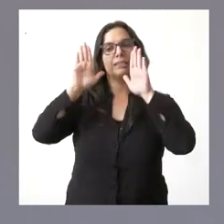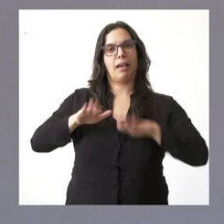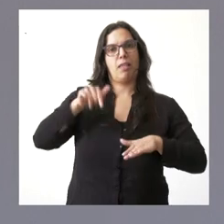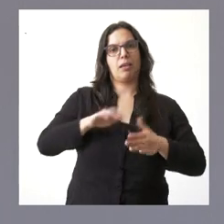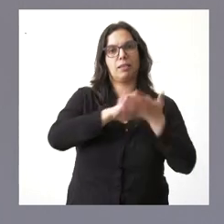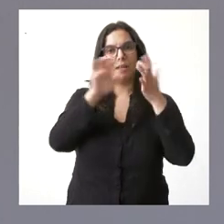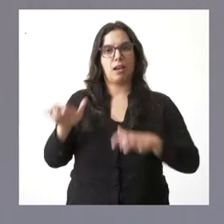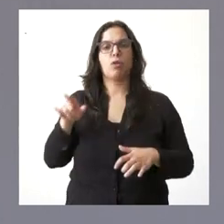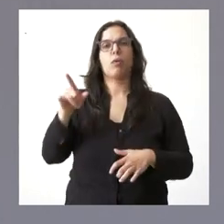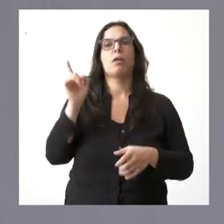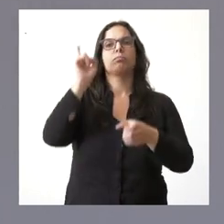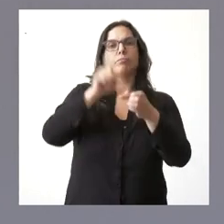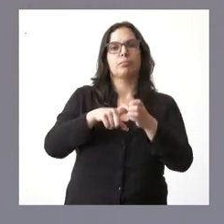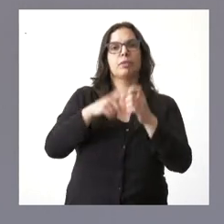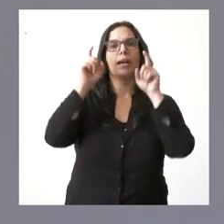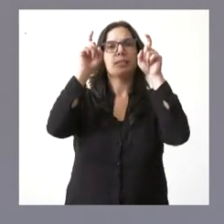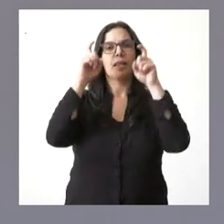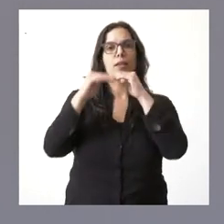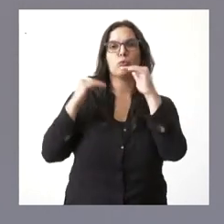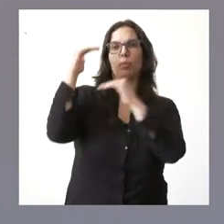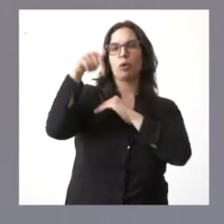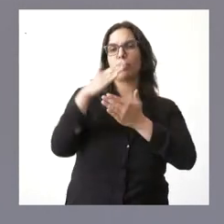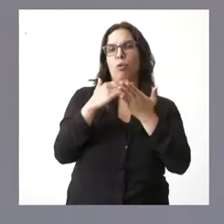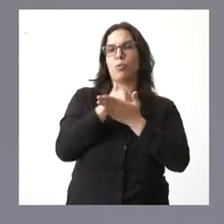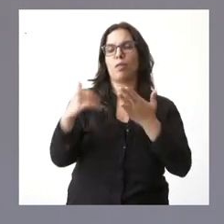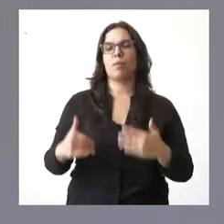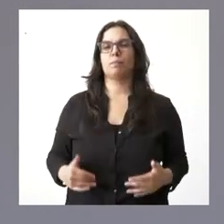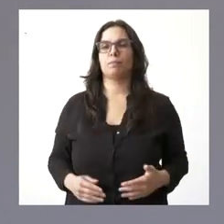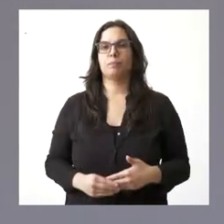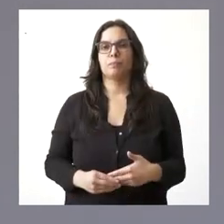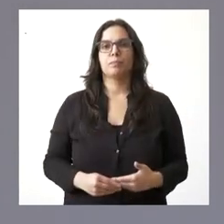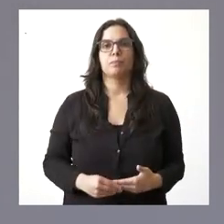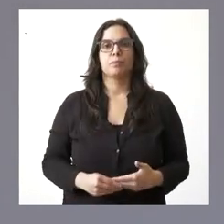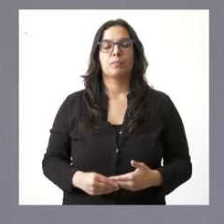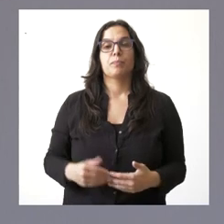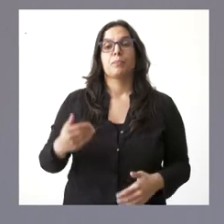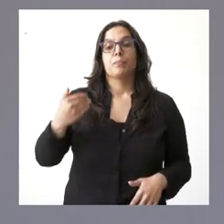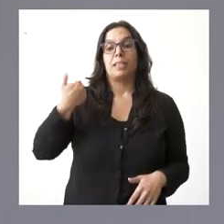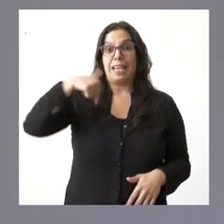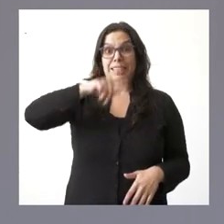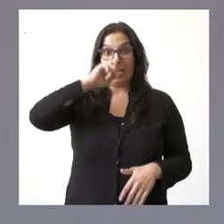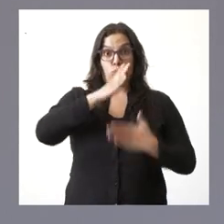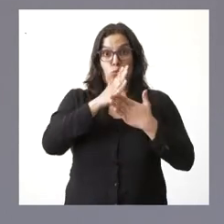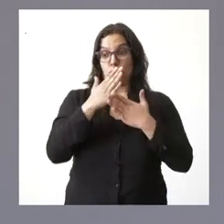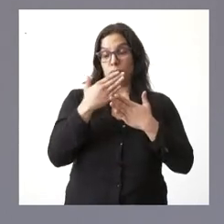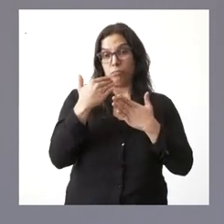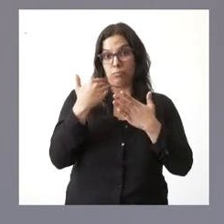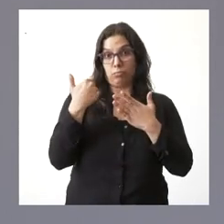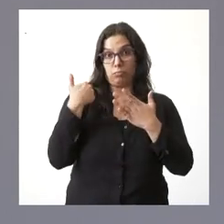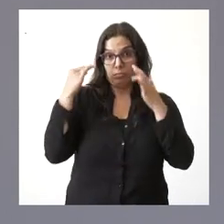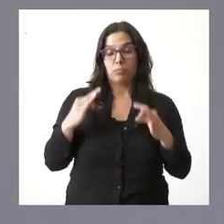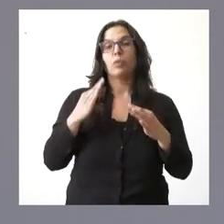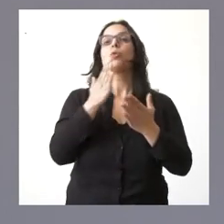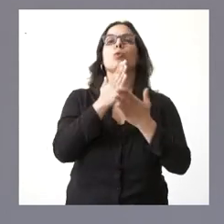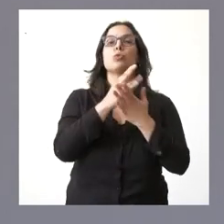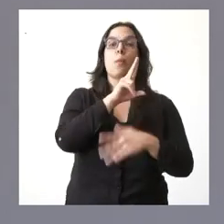elijan las instituciones de enseñanza superior de nuestra comunidad autónoma. Ya en este curso vigente, el actual, el curso